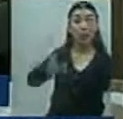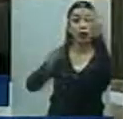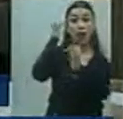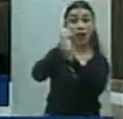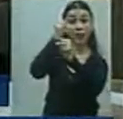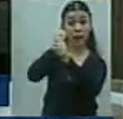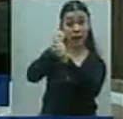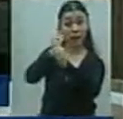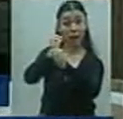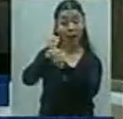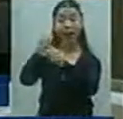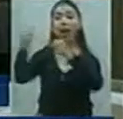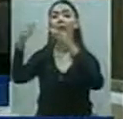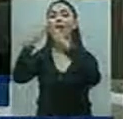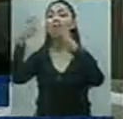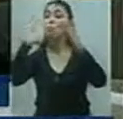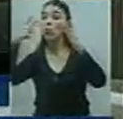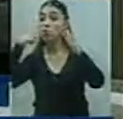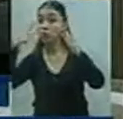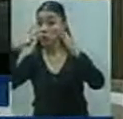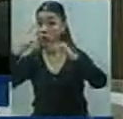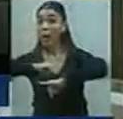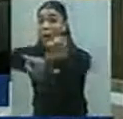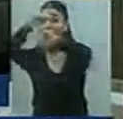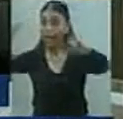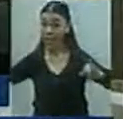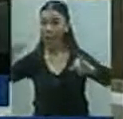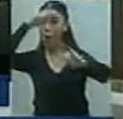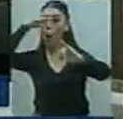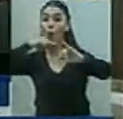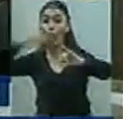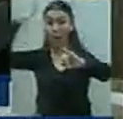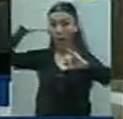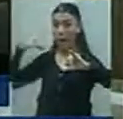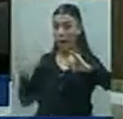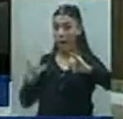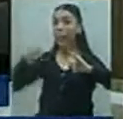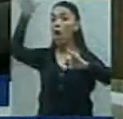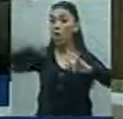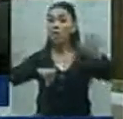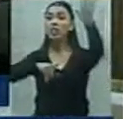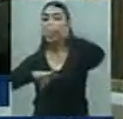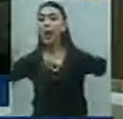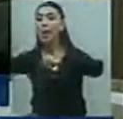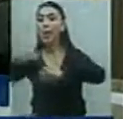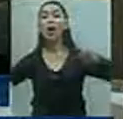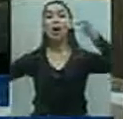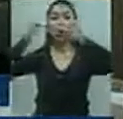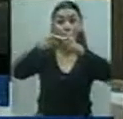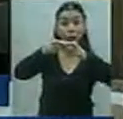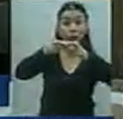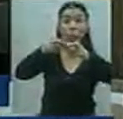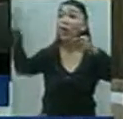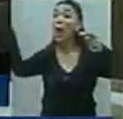asamblea con mentiras y convocaron a los productores con mentiras y esa asamblea la hizo Cámara del